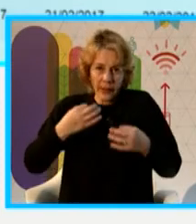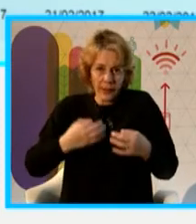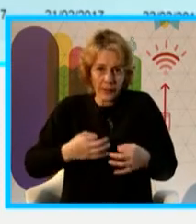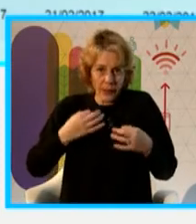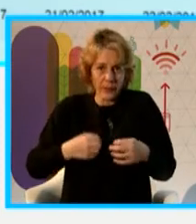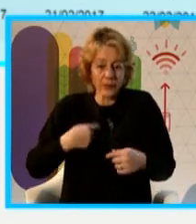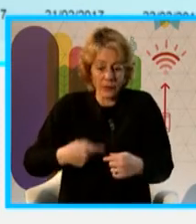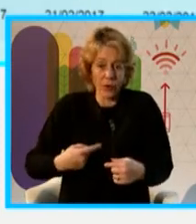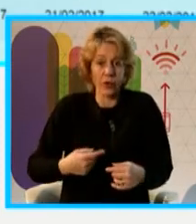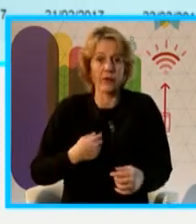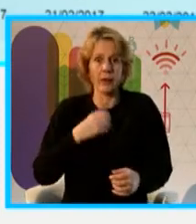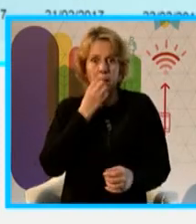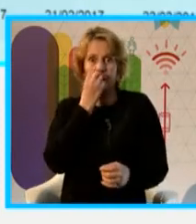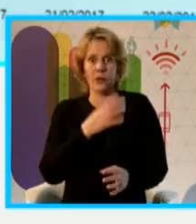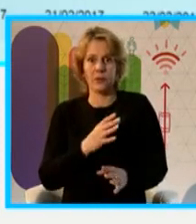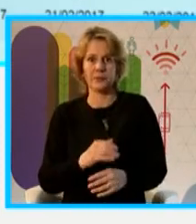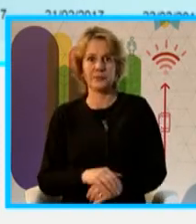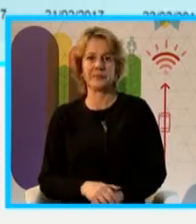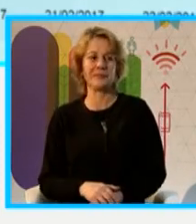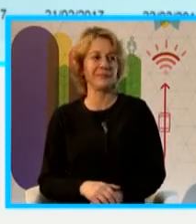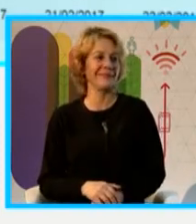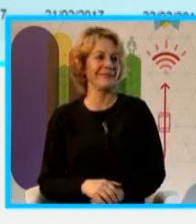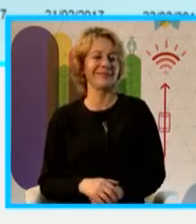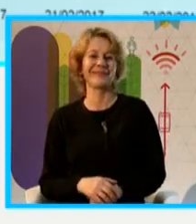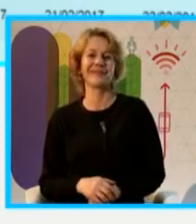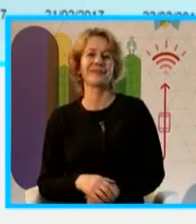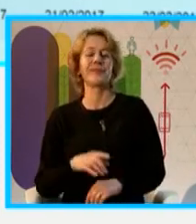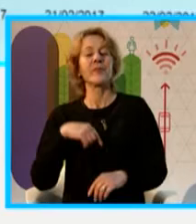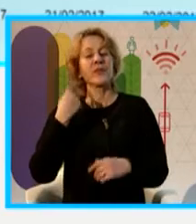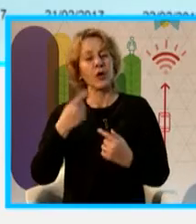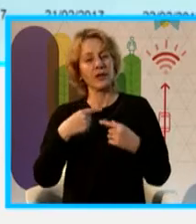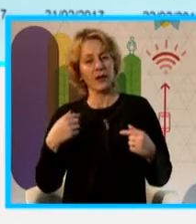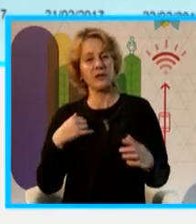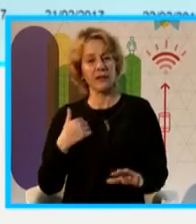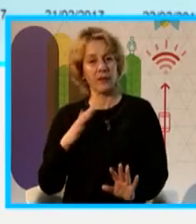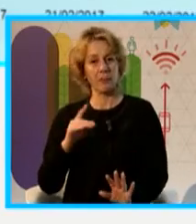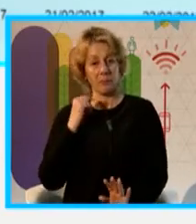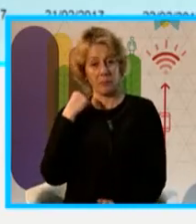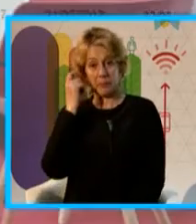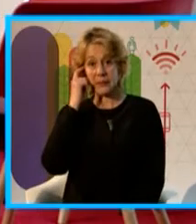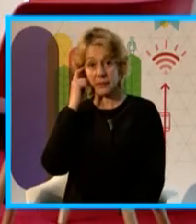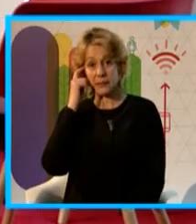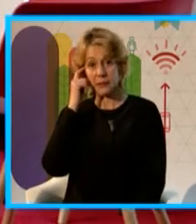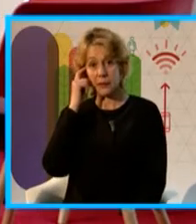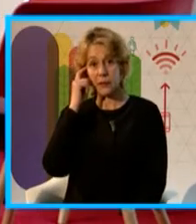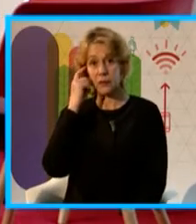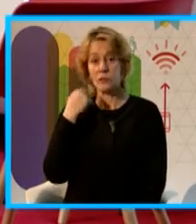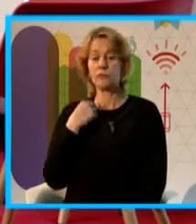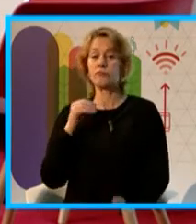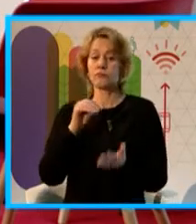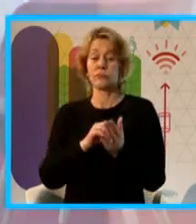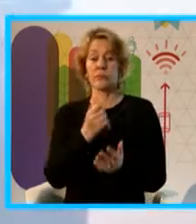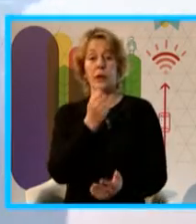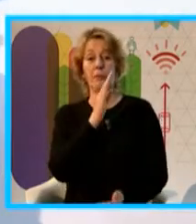pensando era hacer una aplicación.